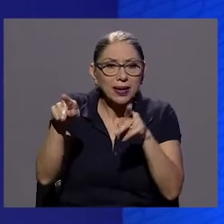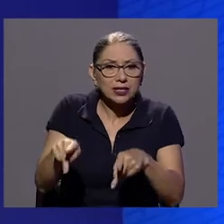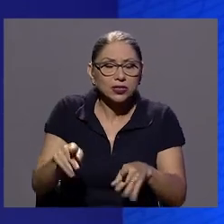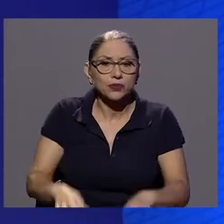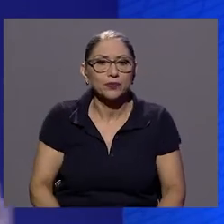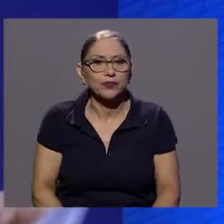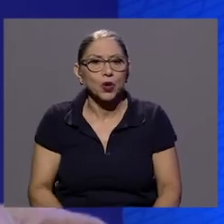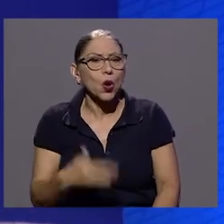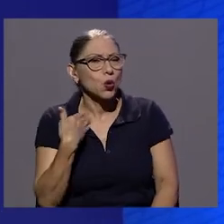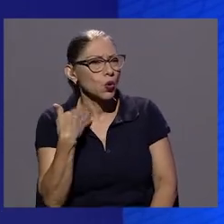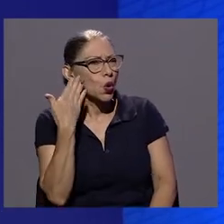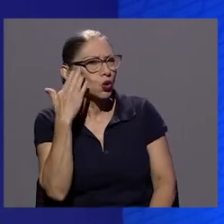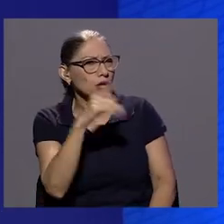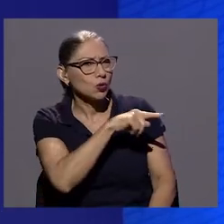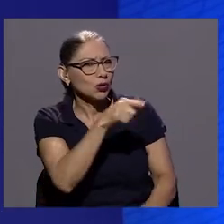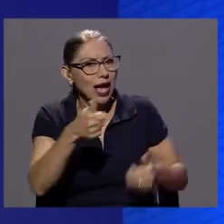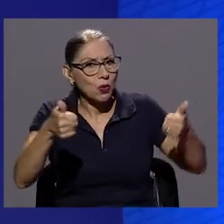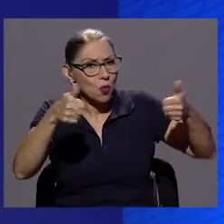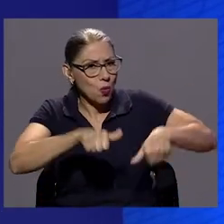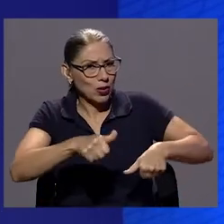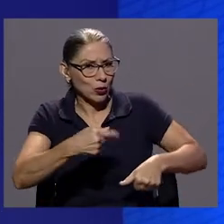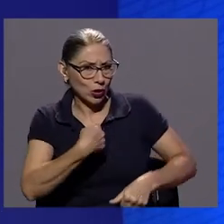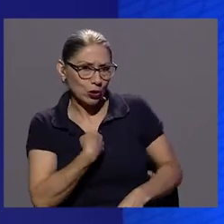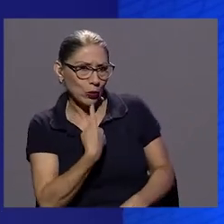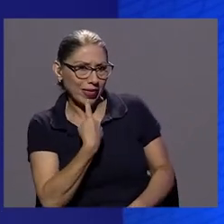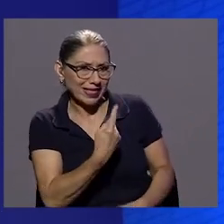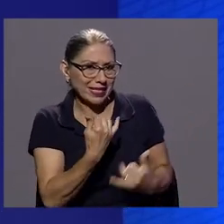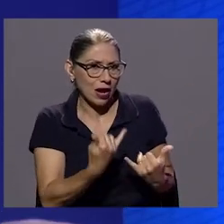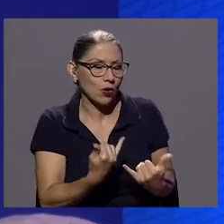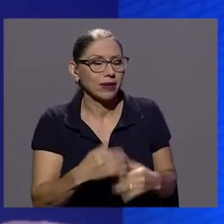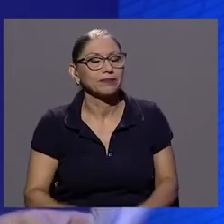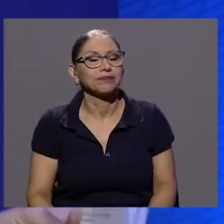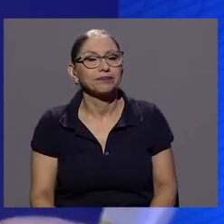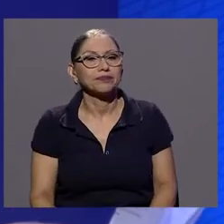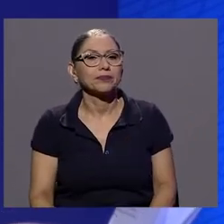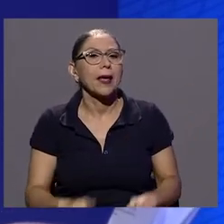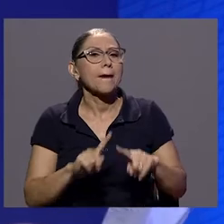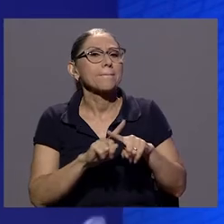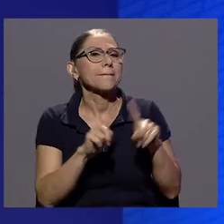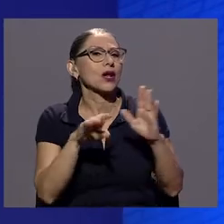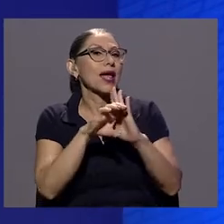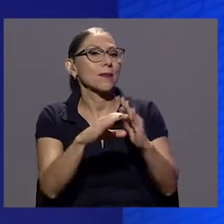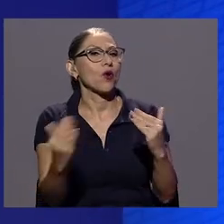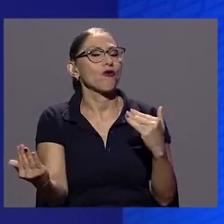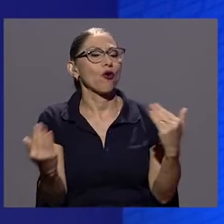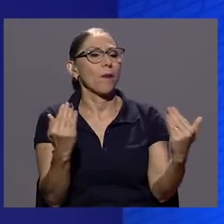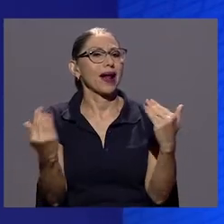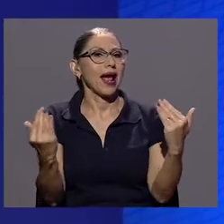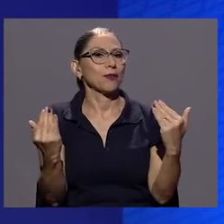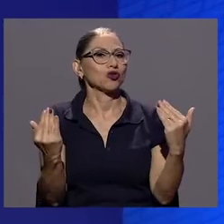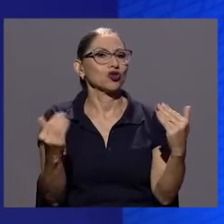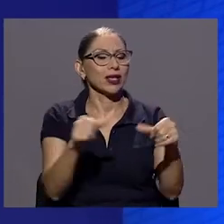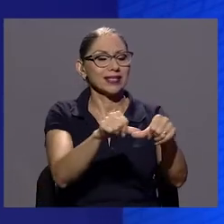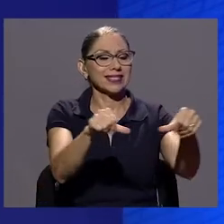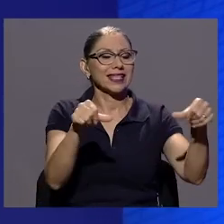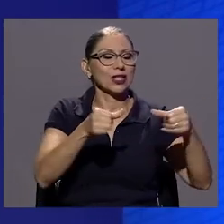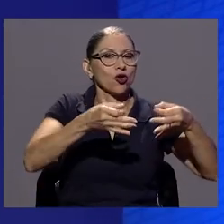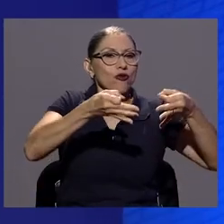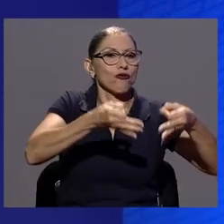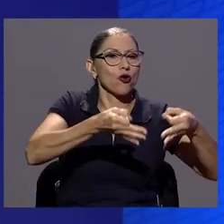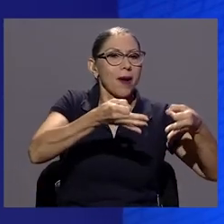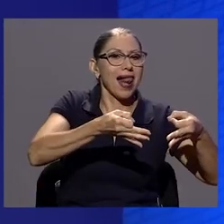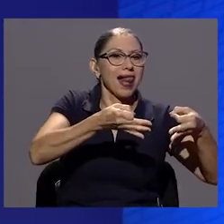de acuerdo con esto que le voy a plantear, pero ciertamente si comparamos el sector formal y este que opera a la sombra, a